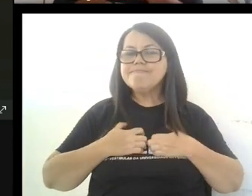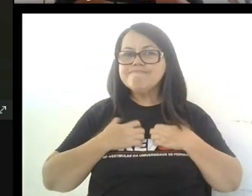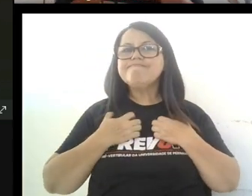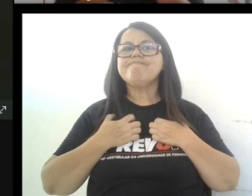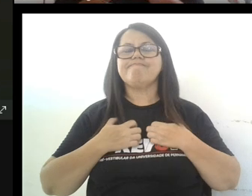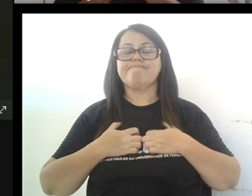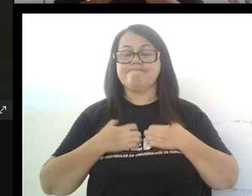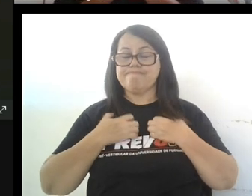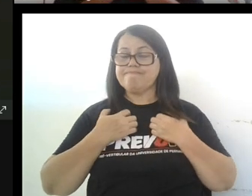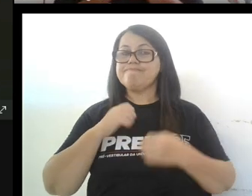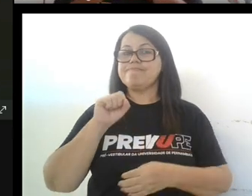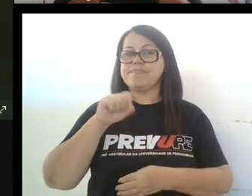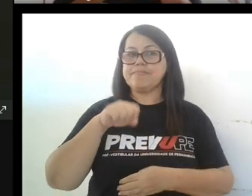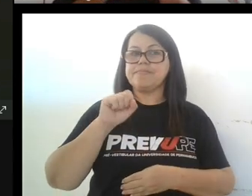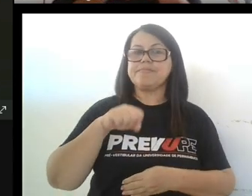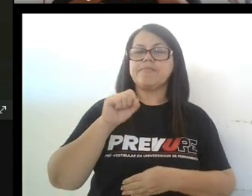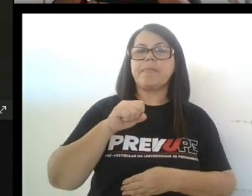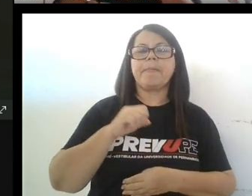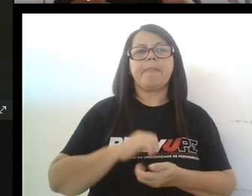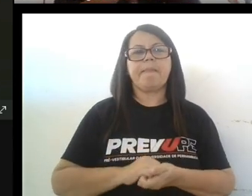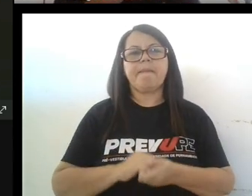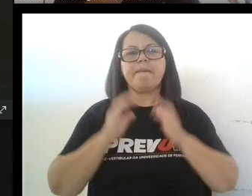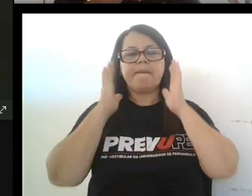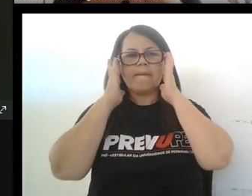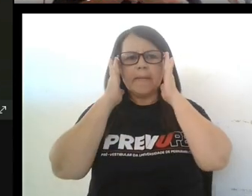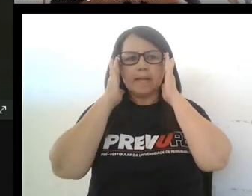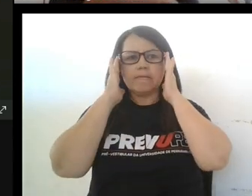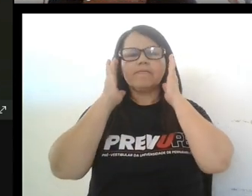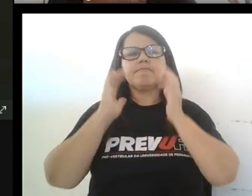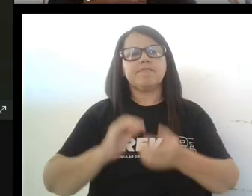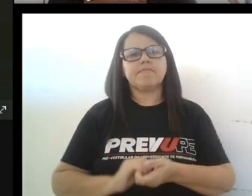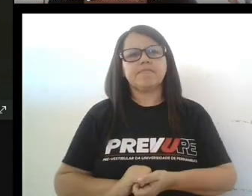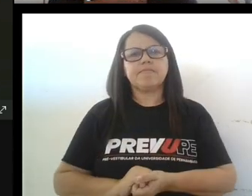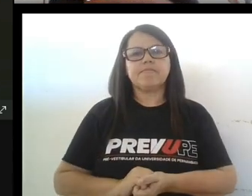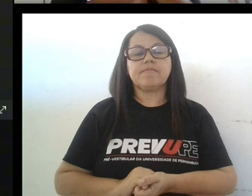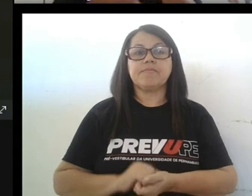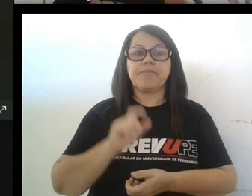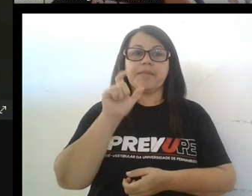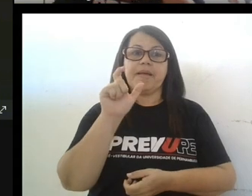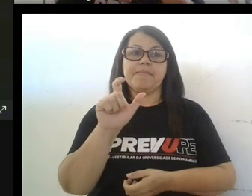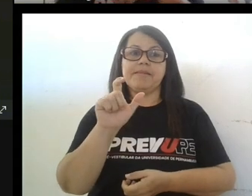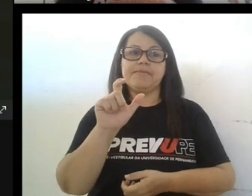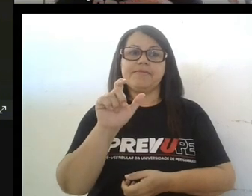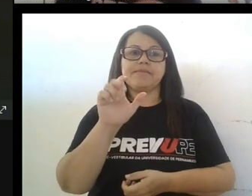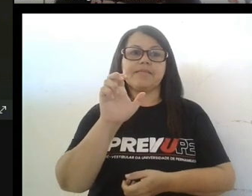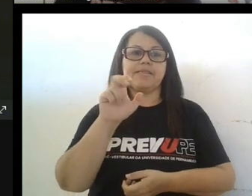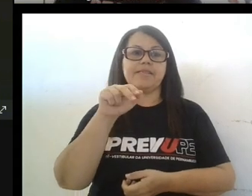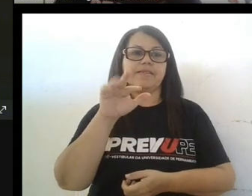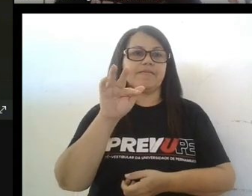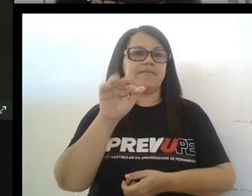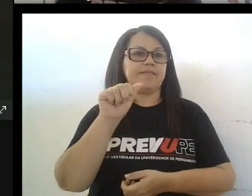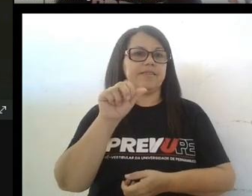estar rabiosa rabioso y enojado enfadado de la palabra enfadado